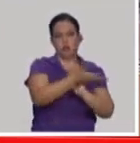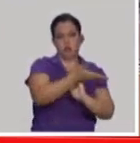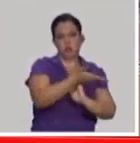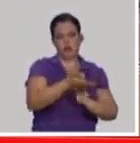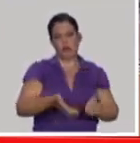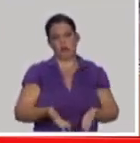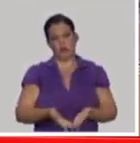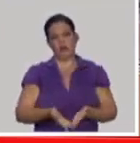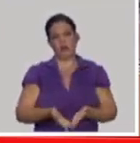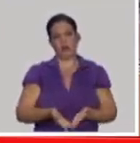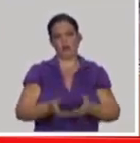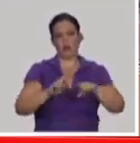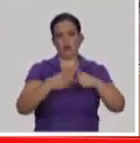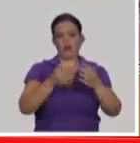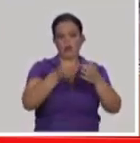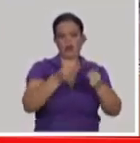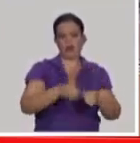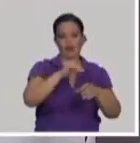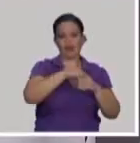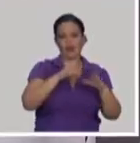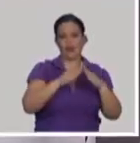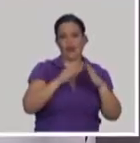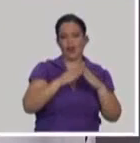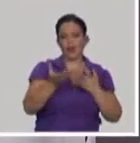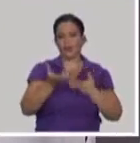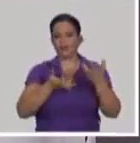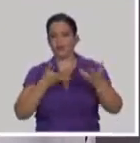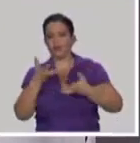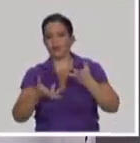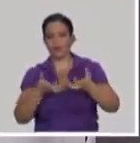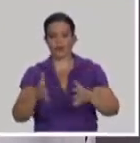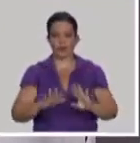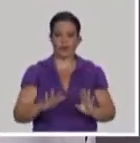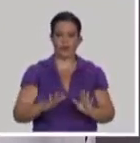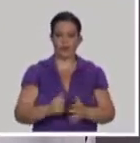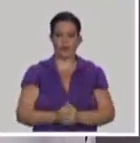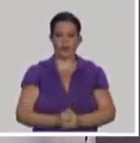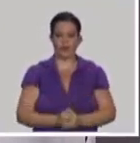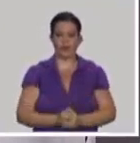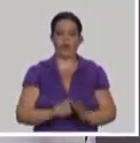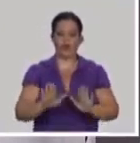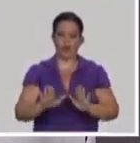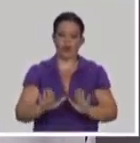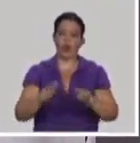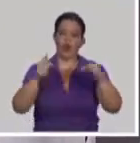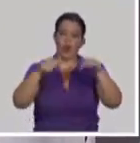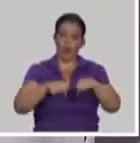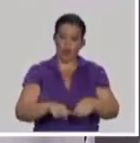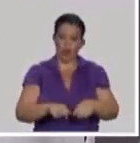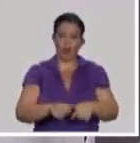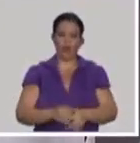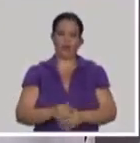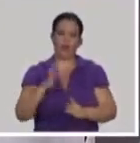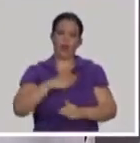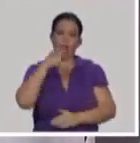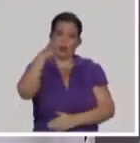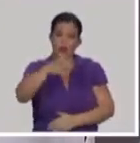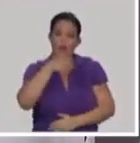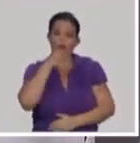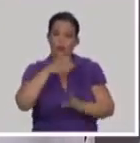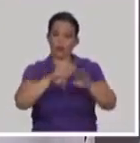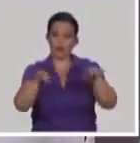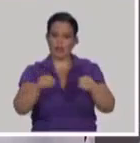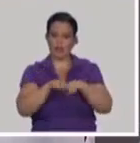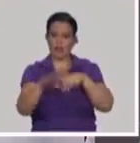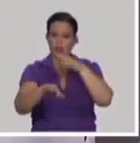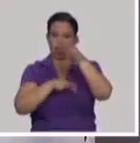de alta presión en la población. Creo que un día podremos hacer una mesa redonda de sindemia y no de pandemia. Sí, creo que Y ahí entraríamos todos estos